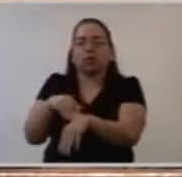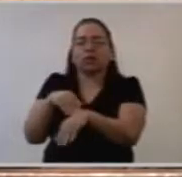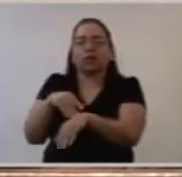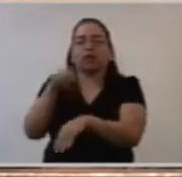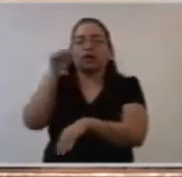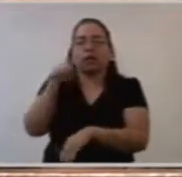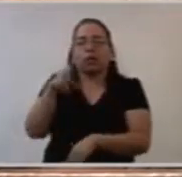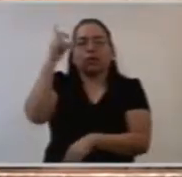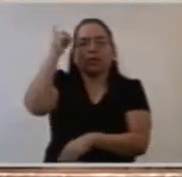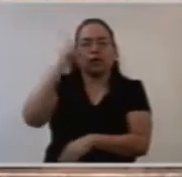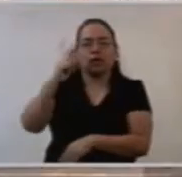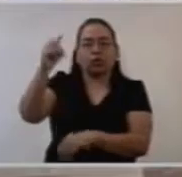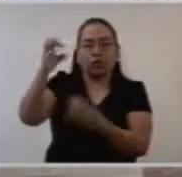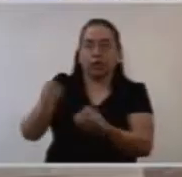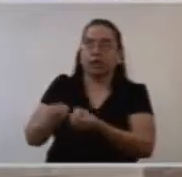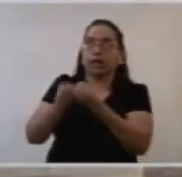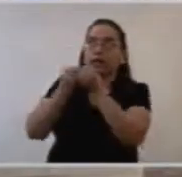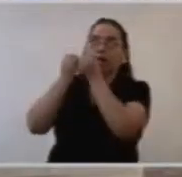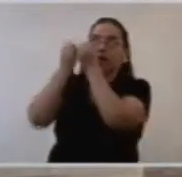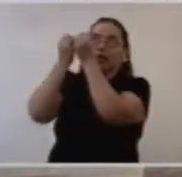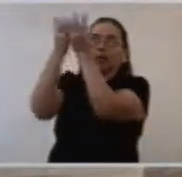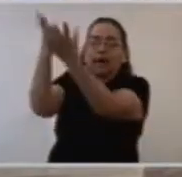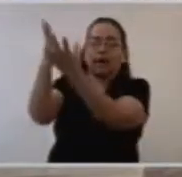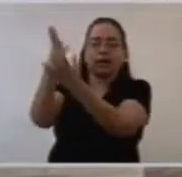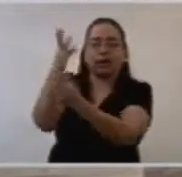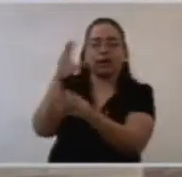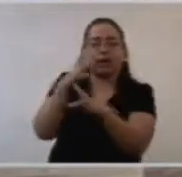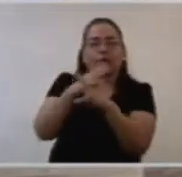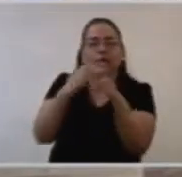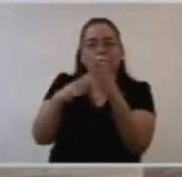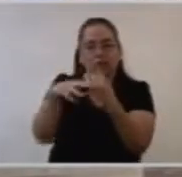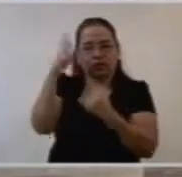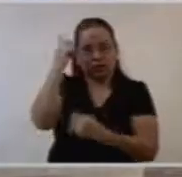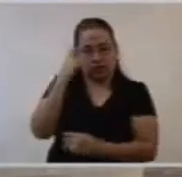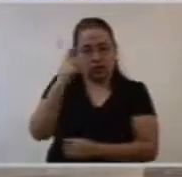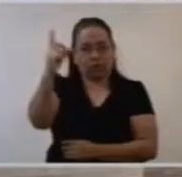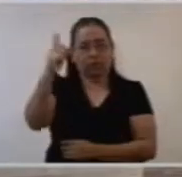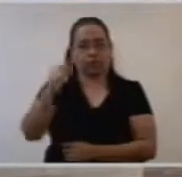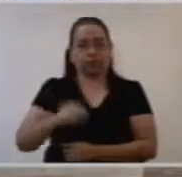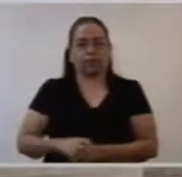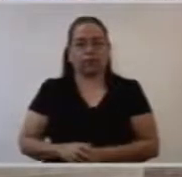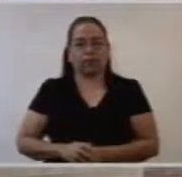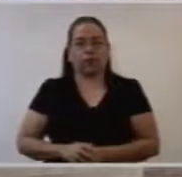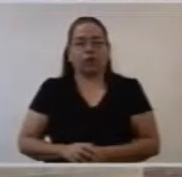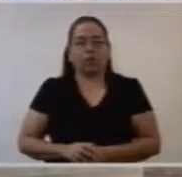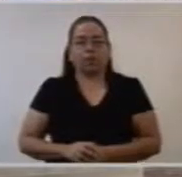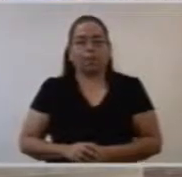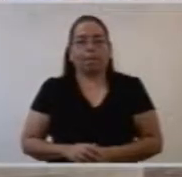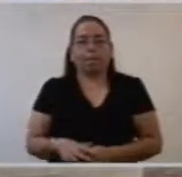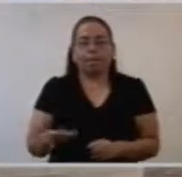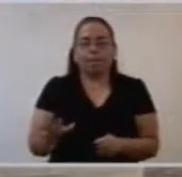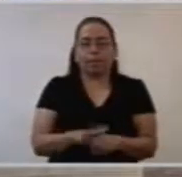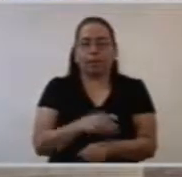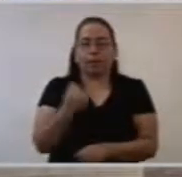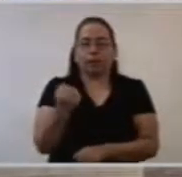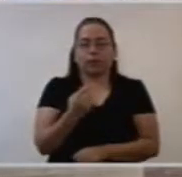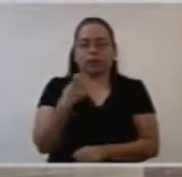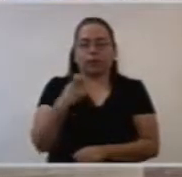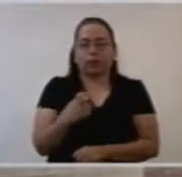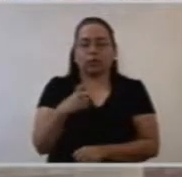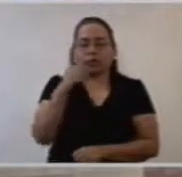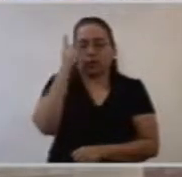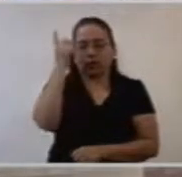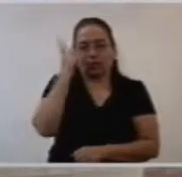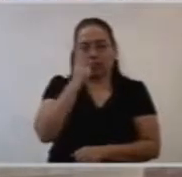trascendente. Hoy decía San Pablo, como también lo dijo el profeta Isaías,